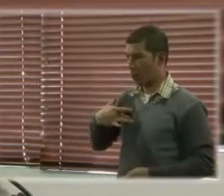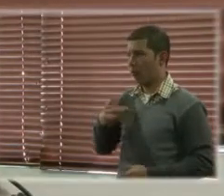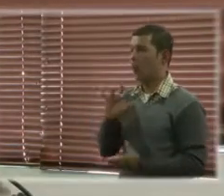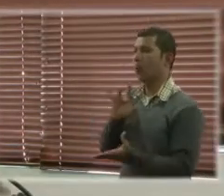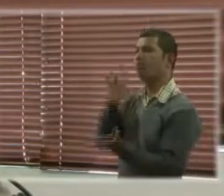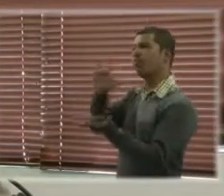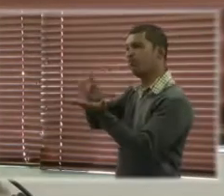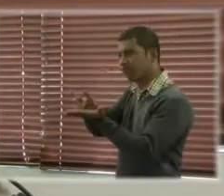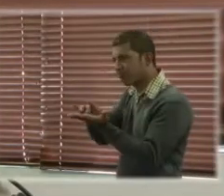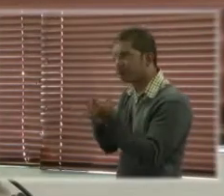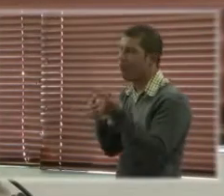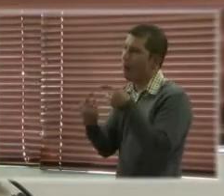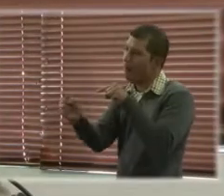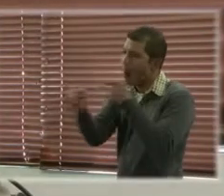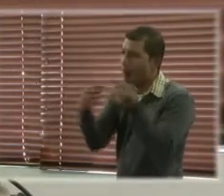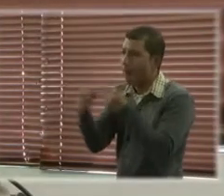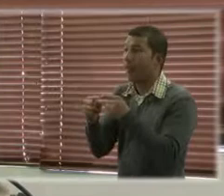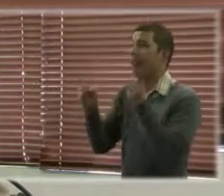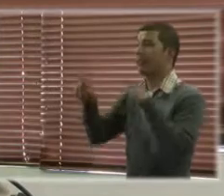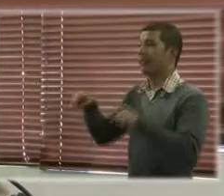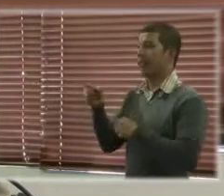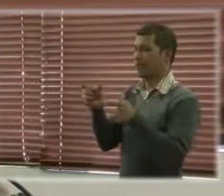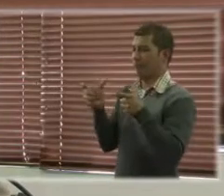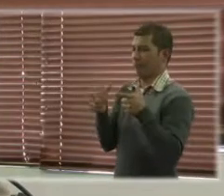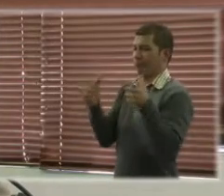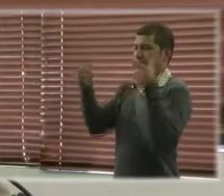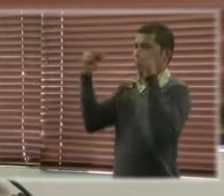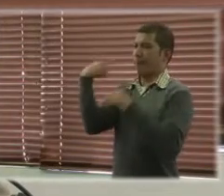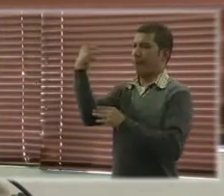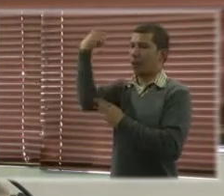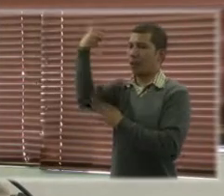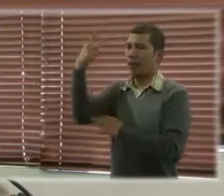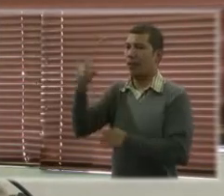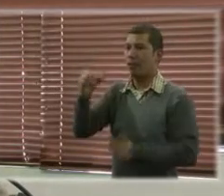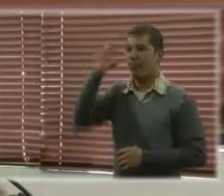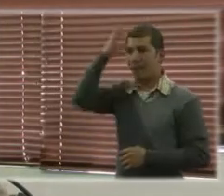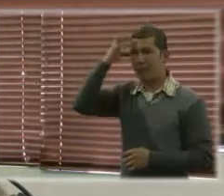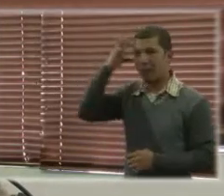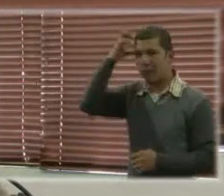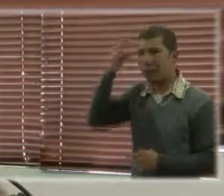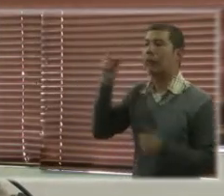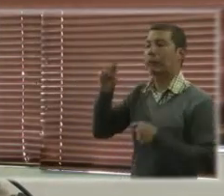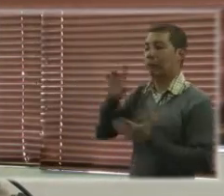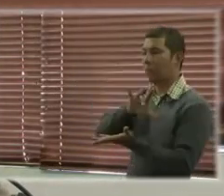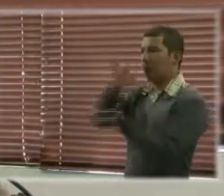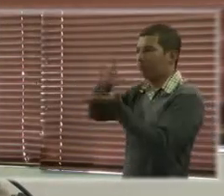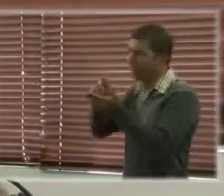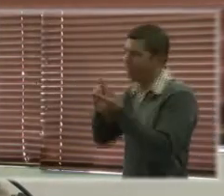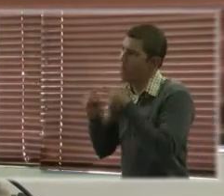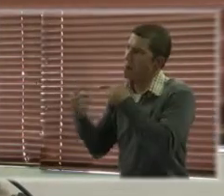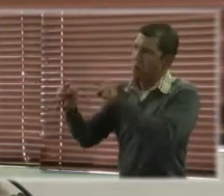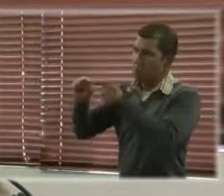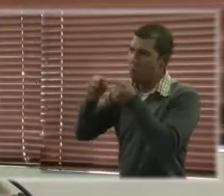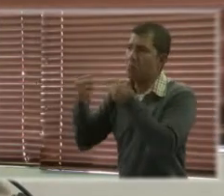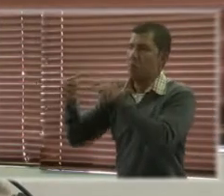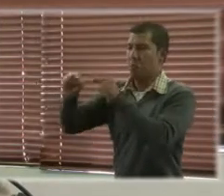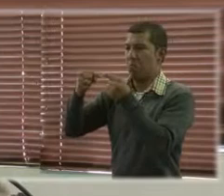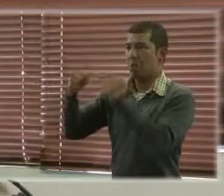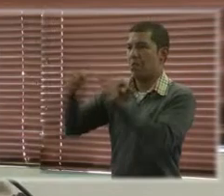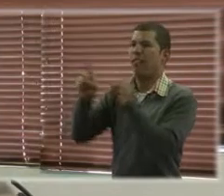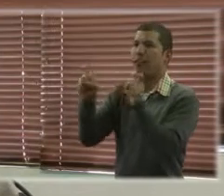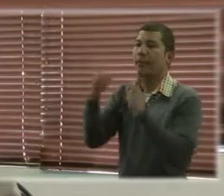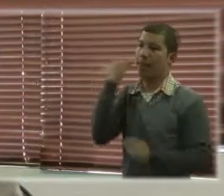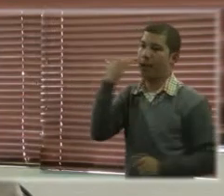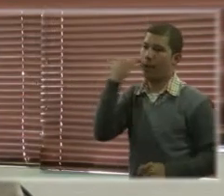Europeo, espacios internacionales en donde se toman decisiones muy importantes que se refieren a los derechos de las mujeres, así